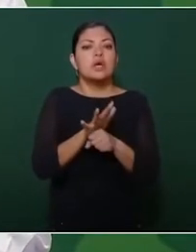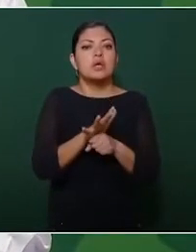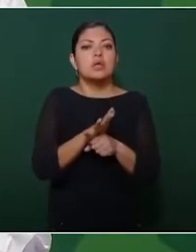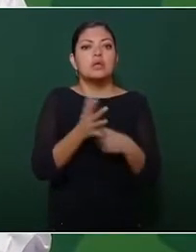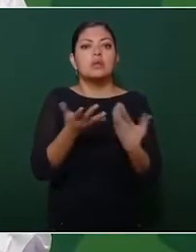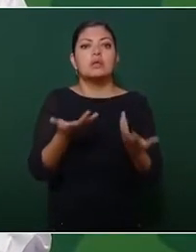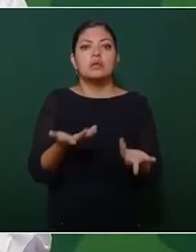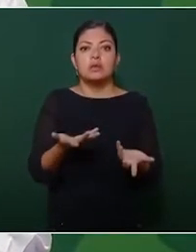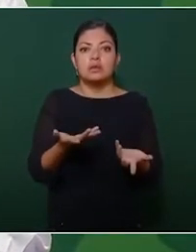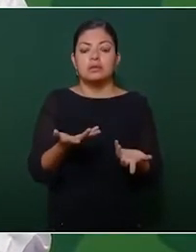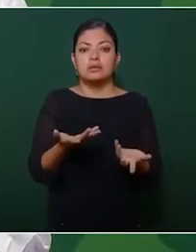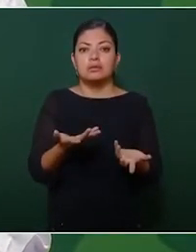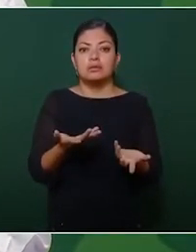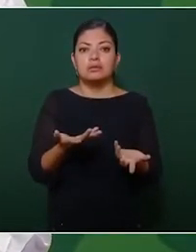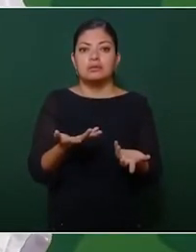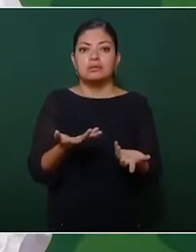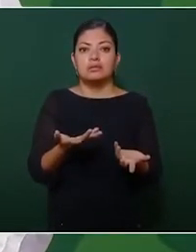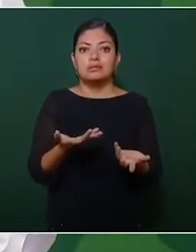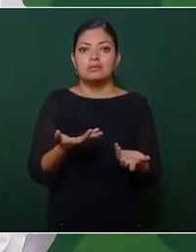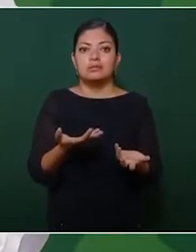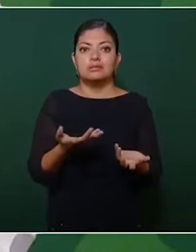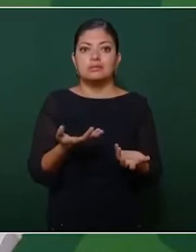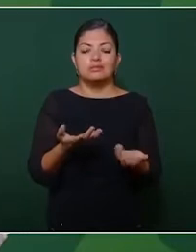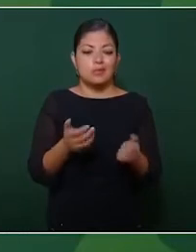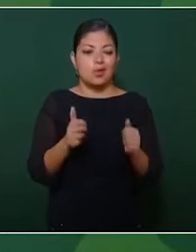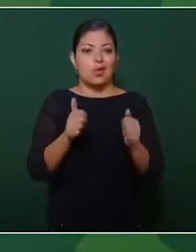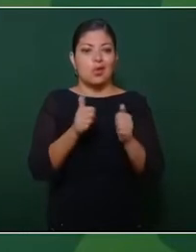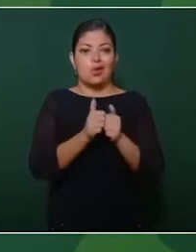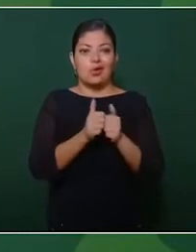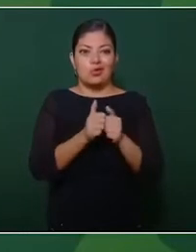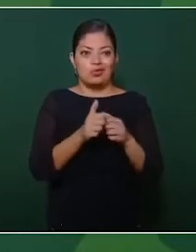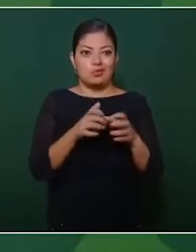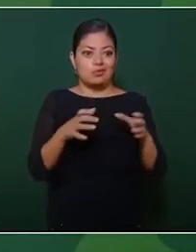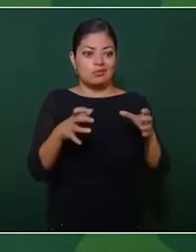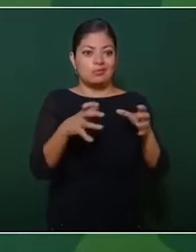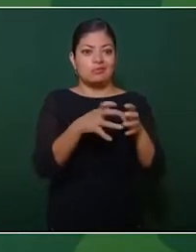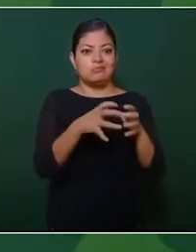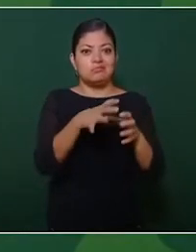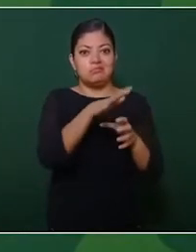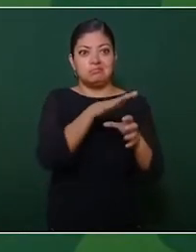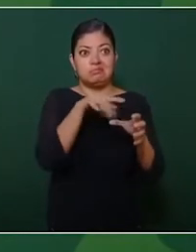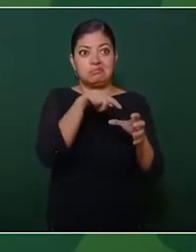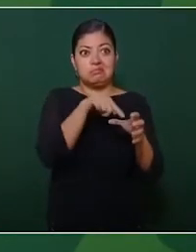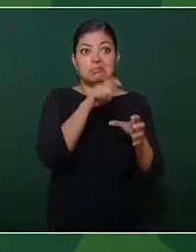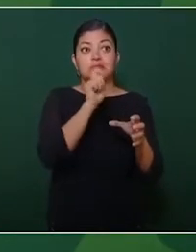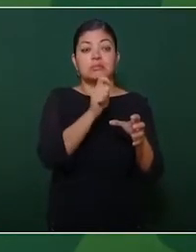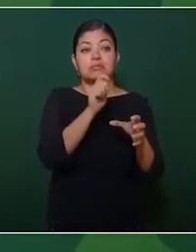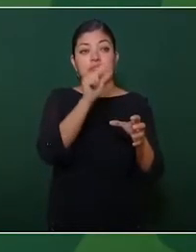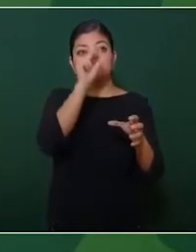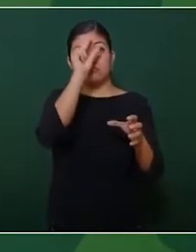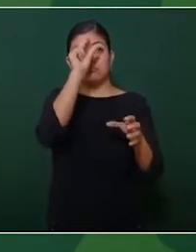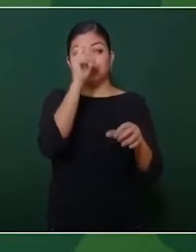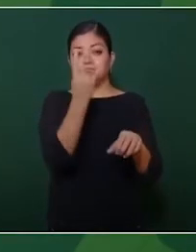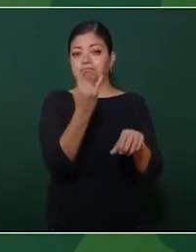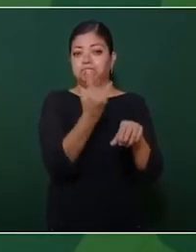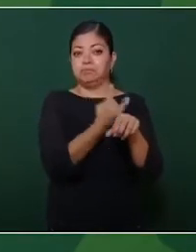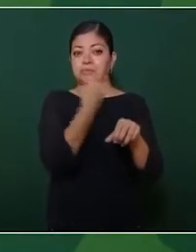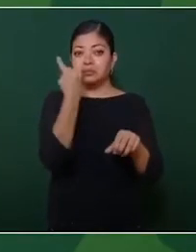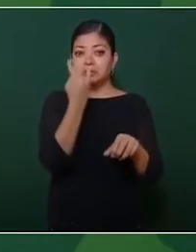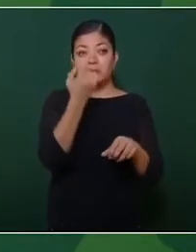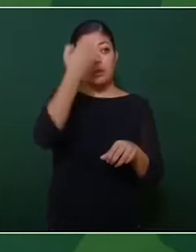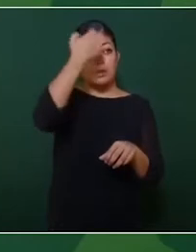con los pseudo-intelectuales, expertos